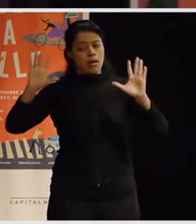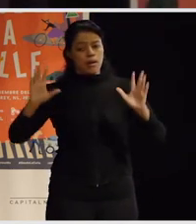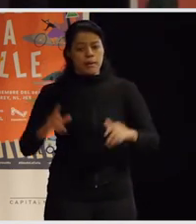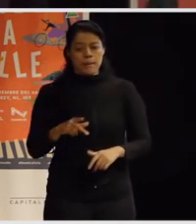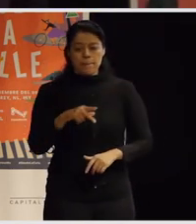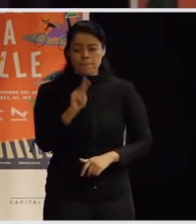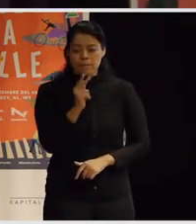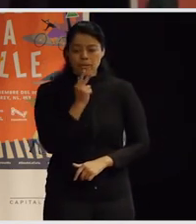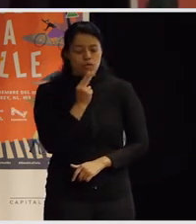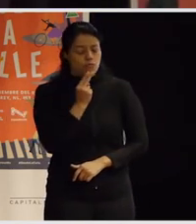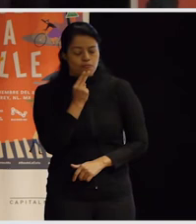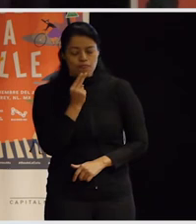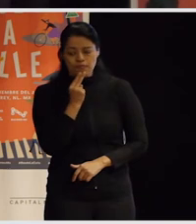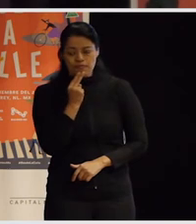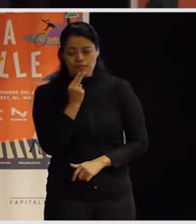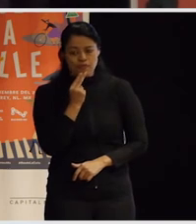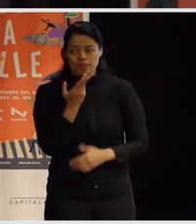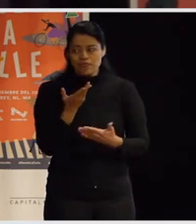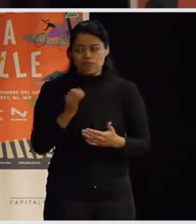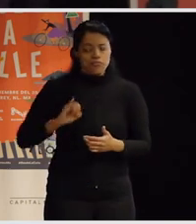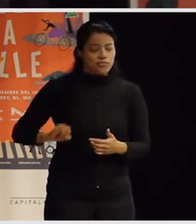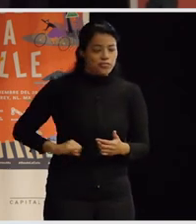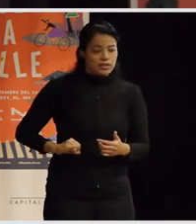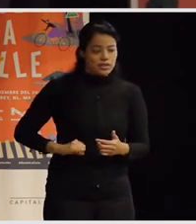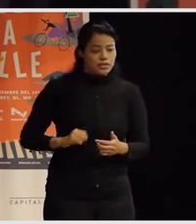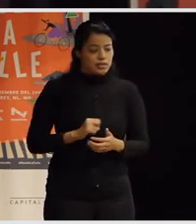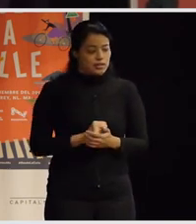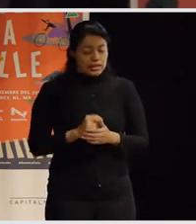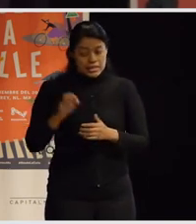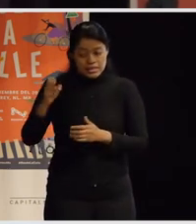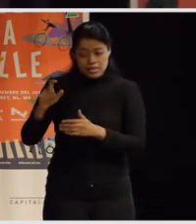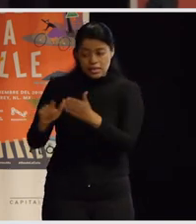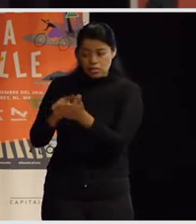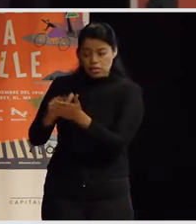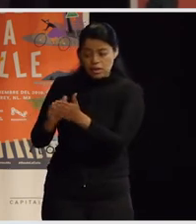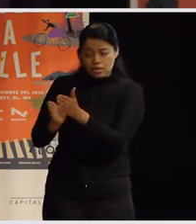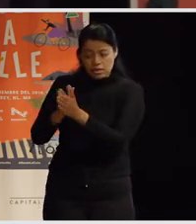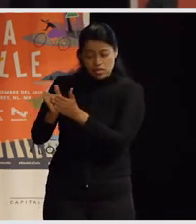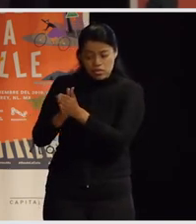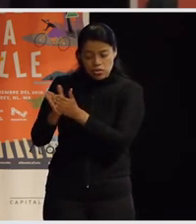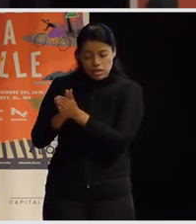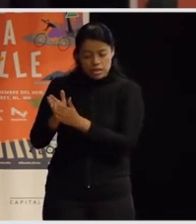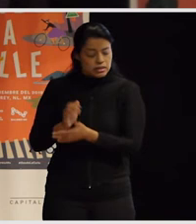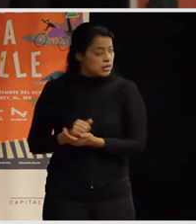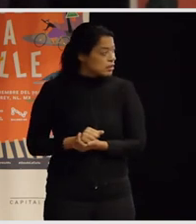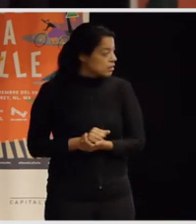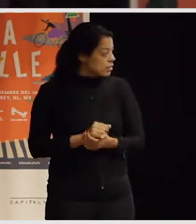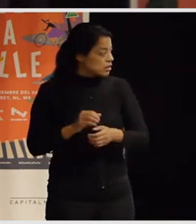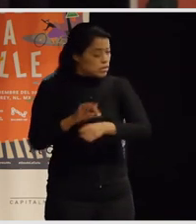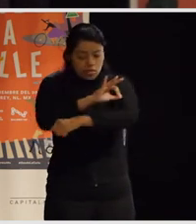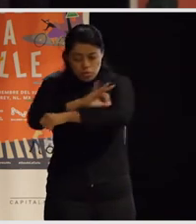funcionalidades no se fijan tanto justo este centro de Chocolates pues tiene como esta situación de a lo mejor como